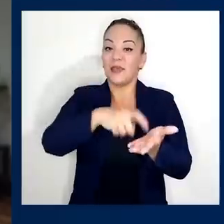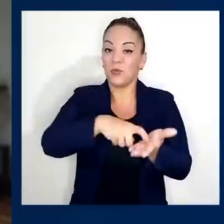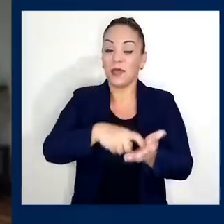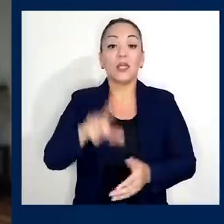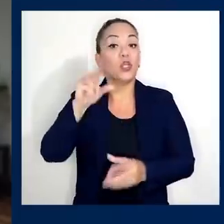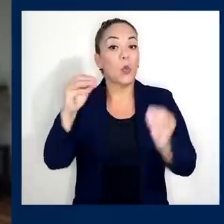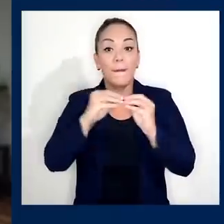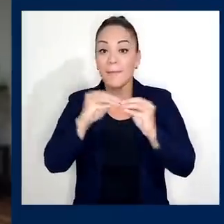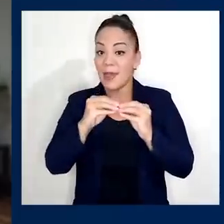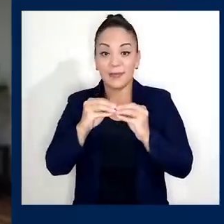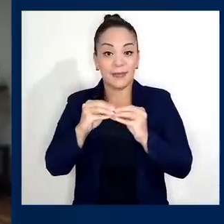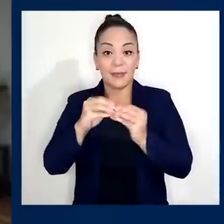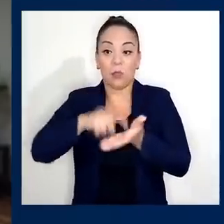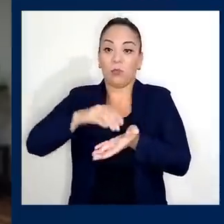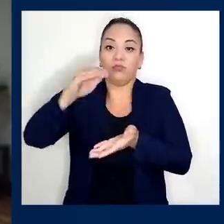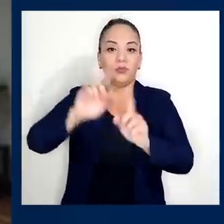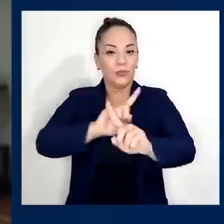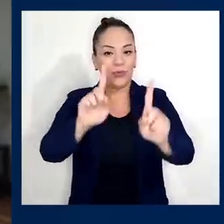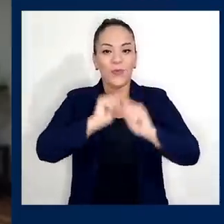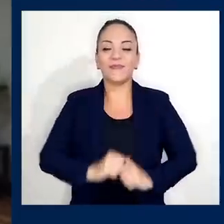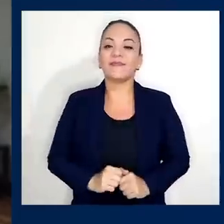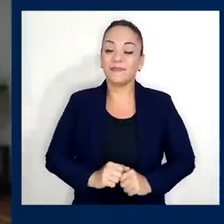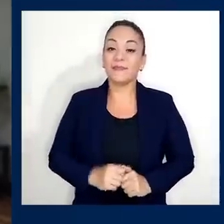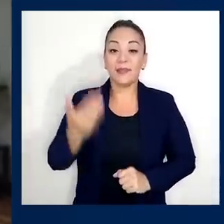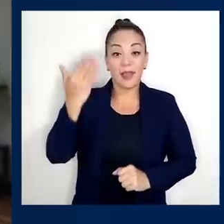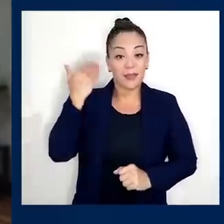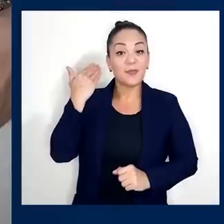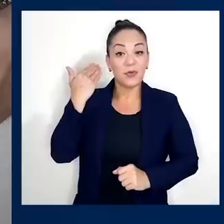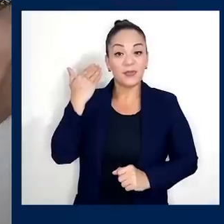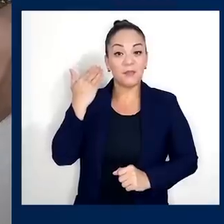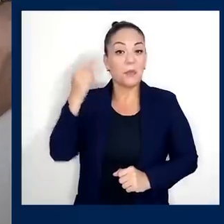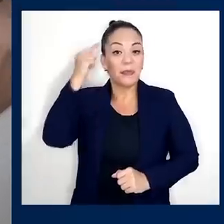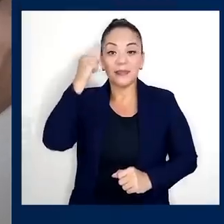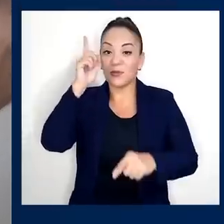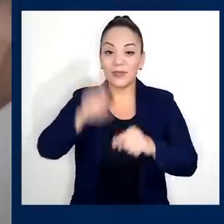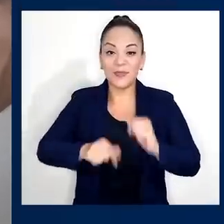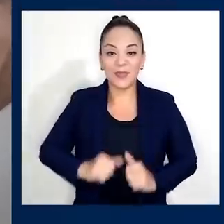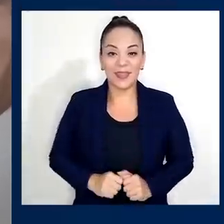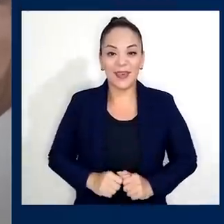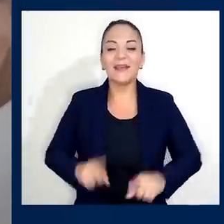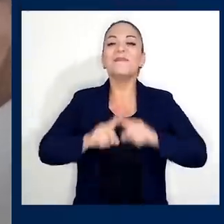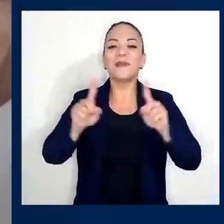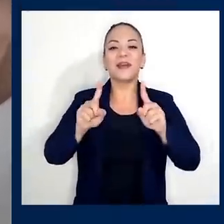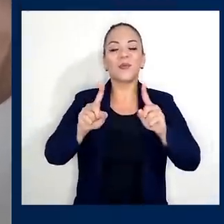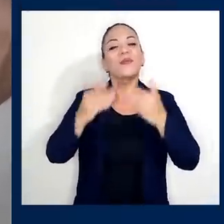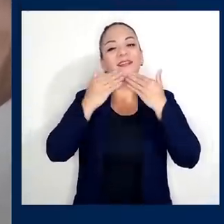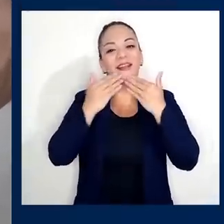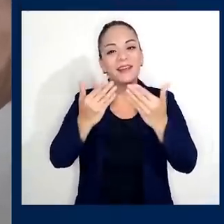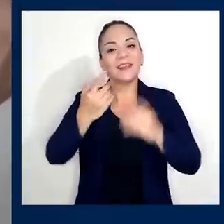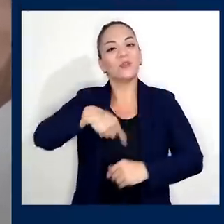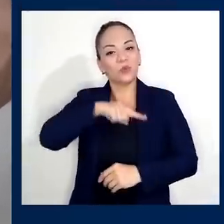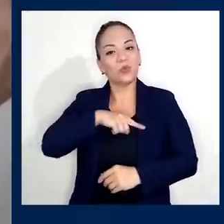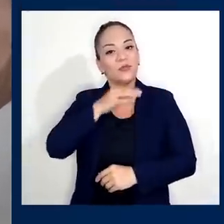más. Algo impensable hasta hace muy poco tiempo. Y todo gracias a nuestra